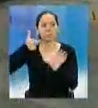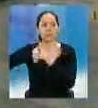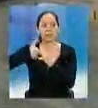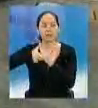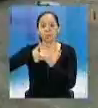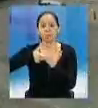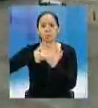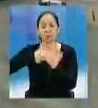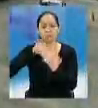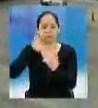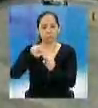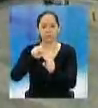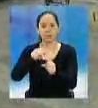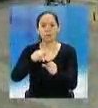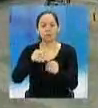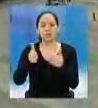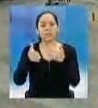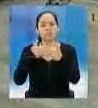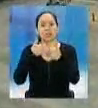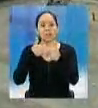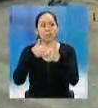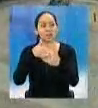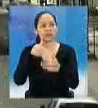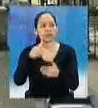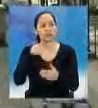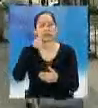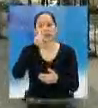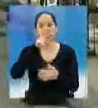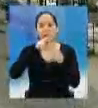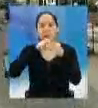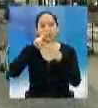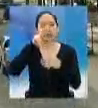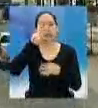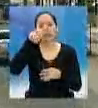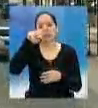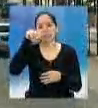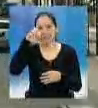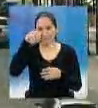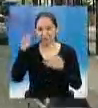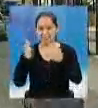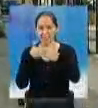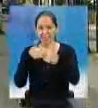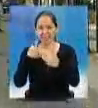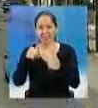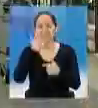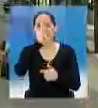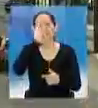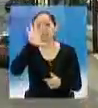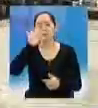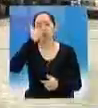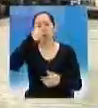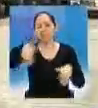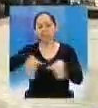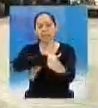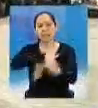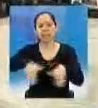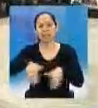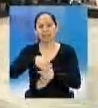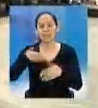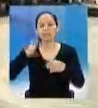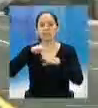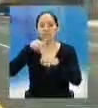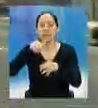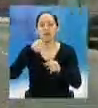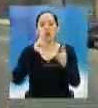Shell, que se encuentra a la par del Registro Nacional de las Personas de la Zona 11, a la altura de la 35 avenida sobre la Calzada